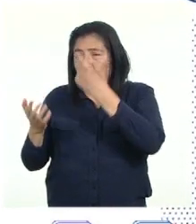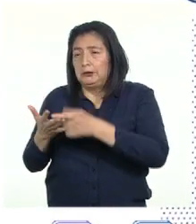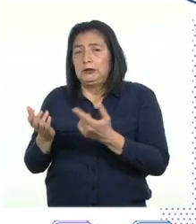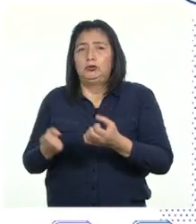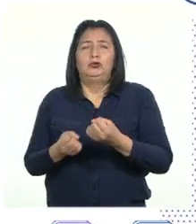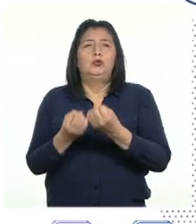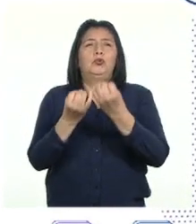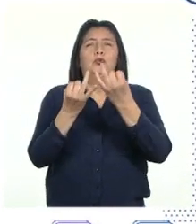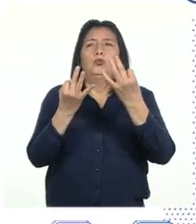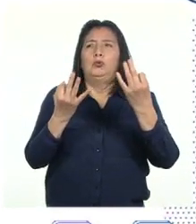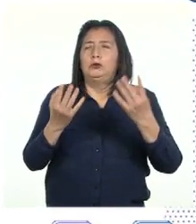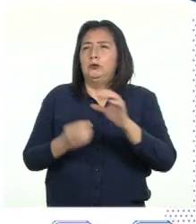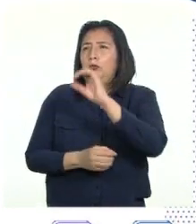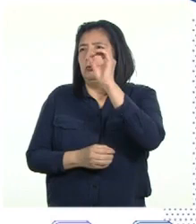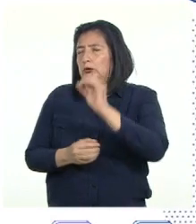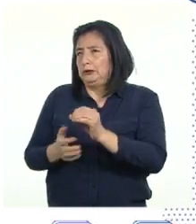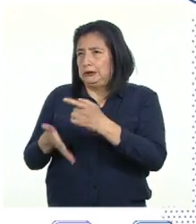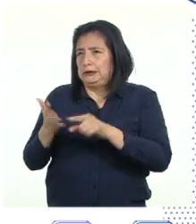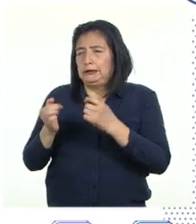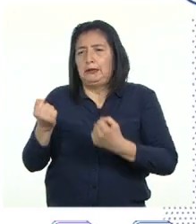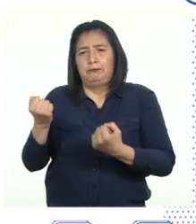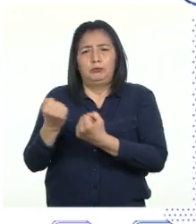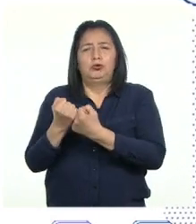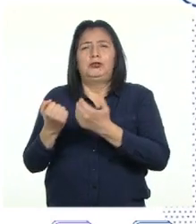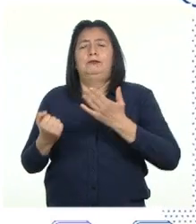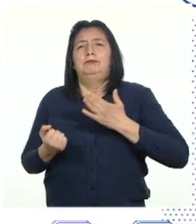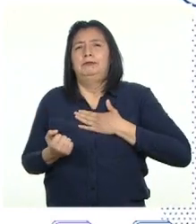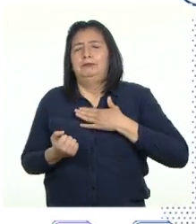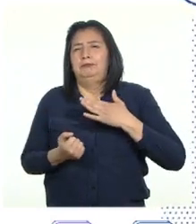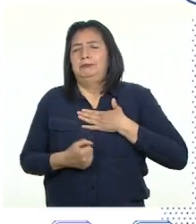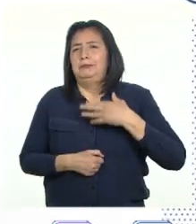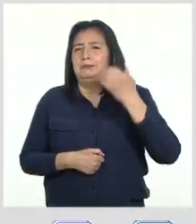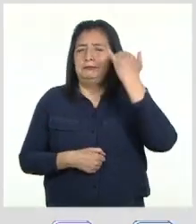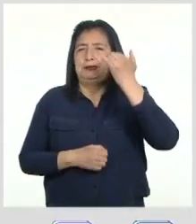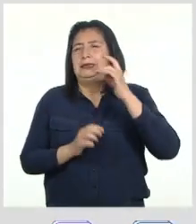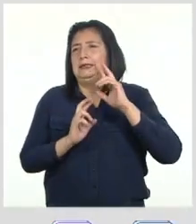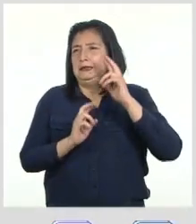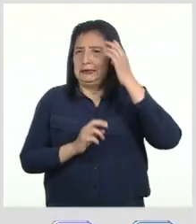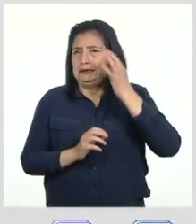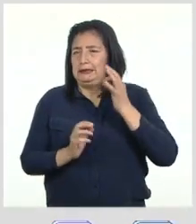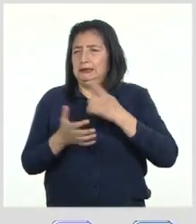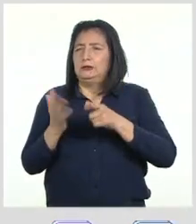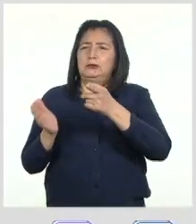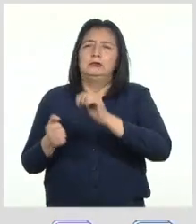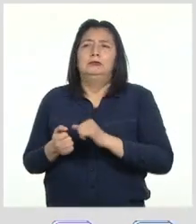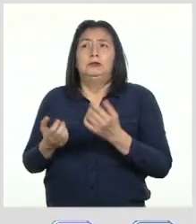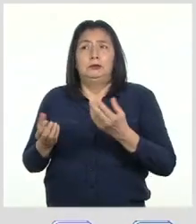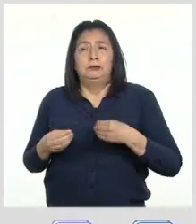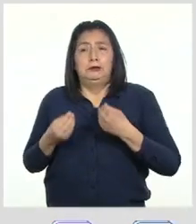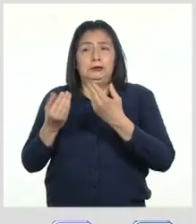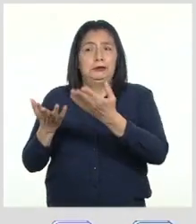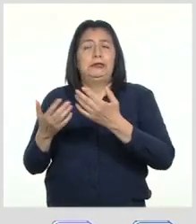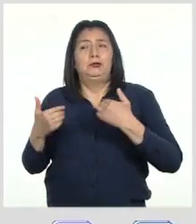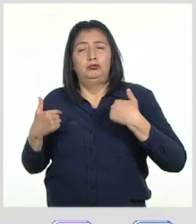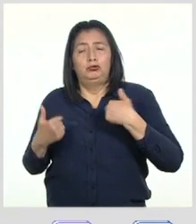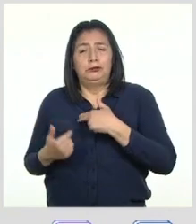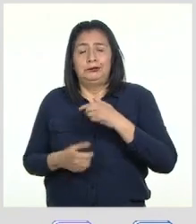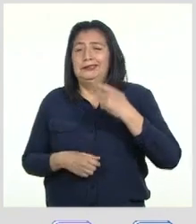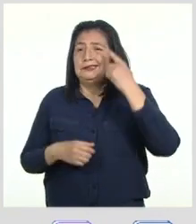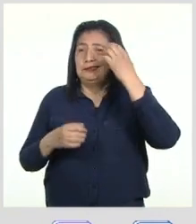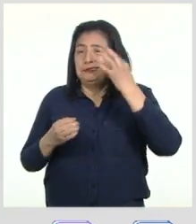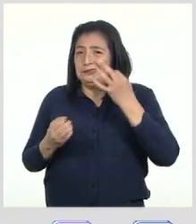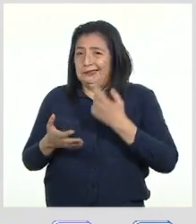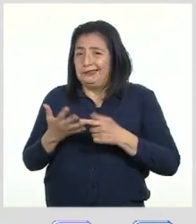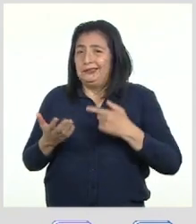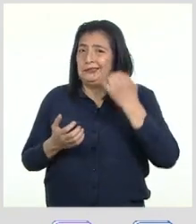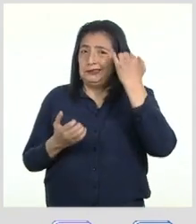cantidades y porcentajes que respalden mi postura Por eso, para poder brindar nuestra postura es necesario